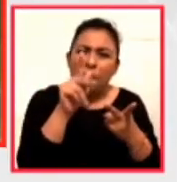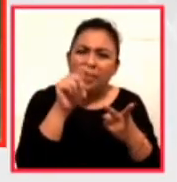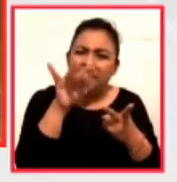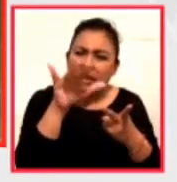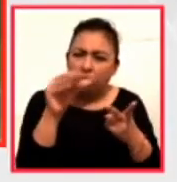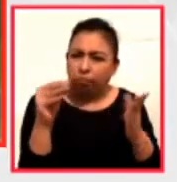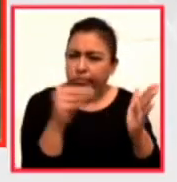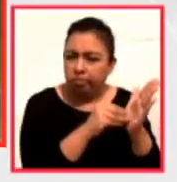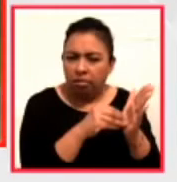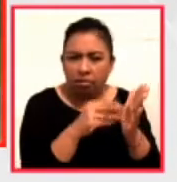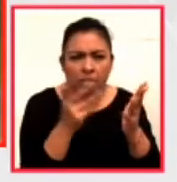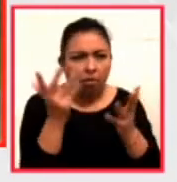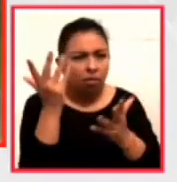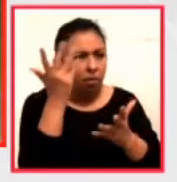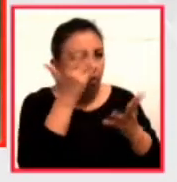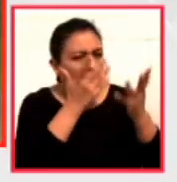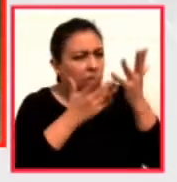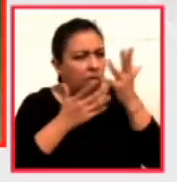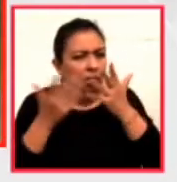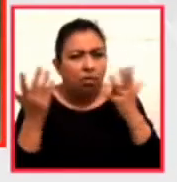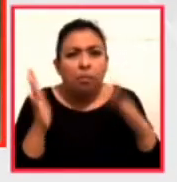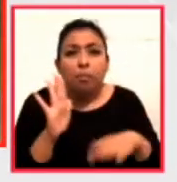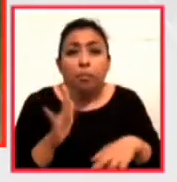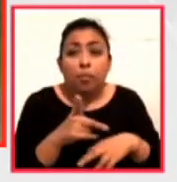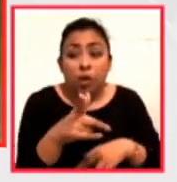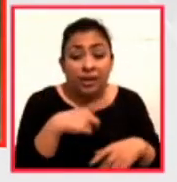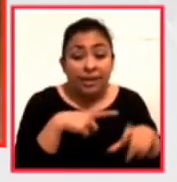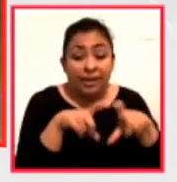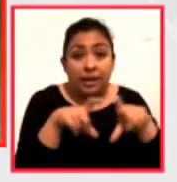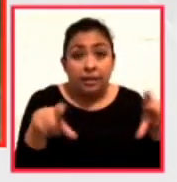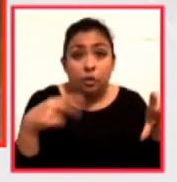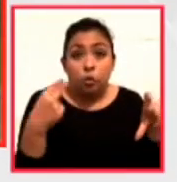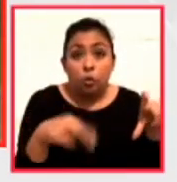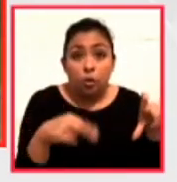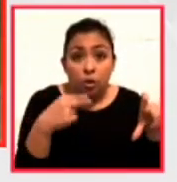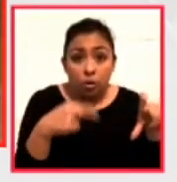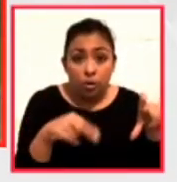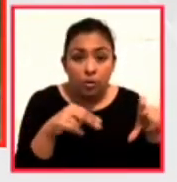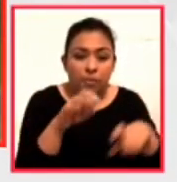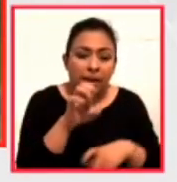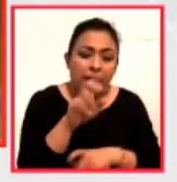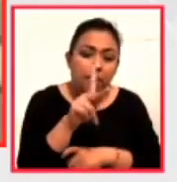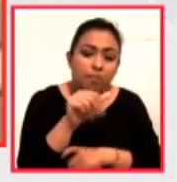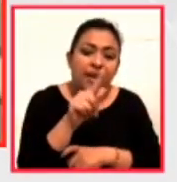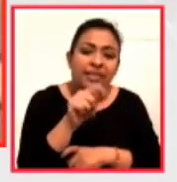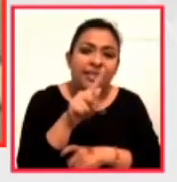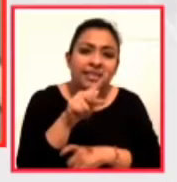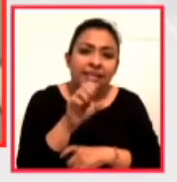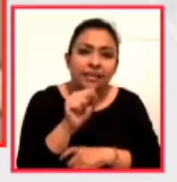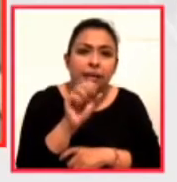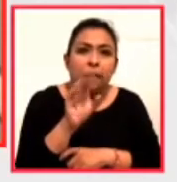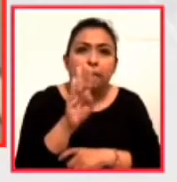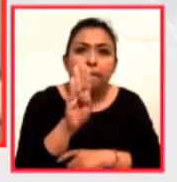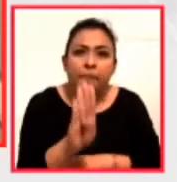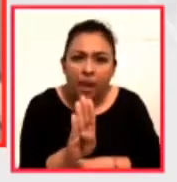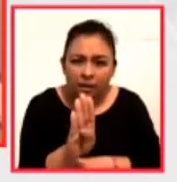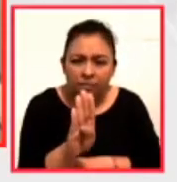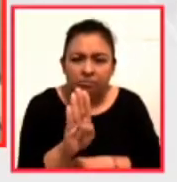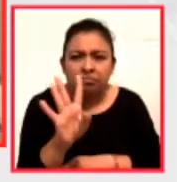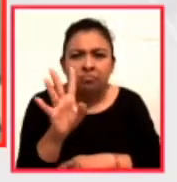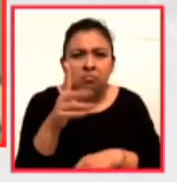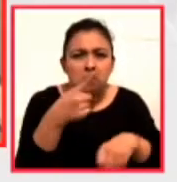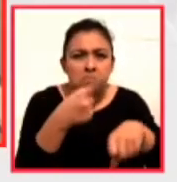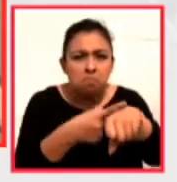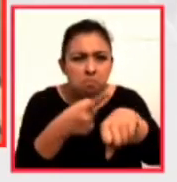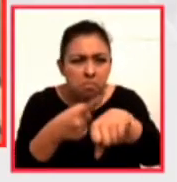La confusión se produjo porque el artículo se llamaba la hepatitis B. Cada vez los médicos se